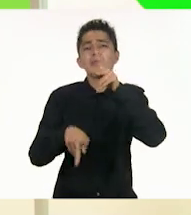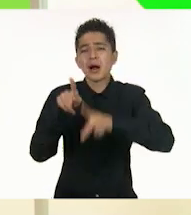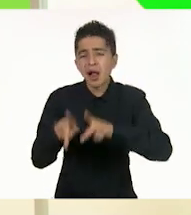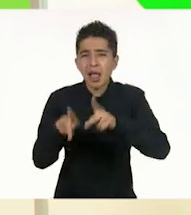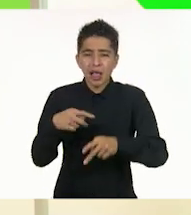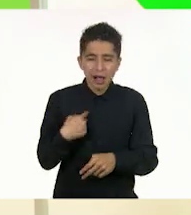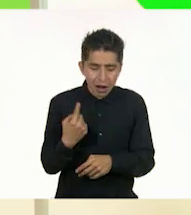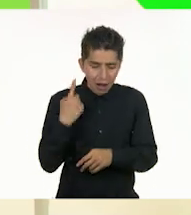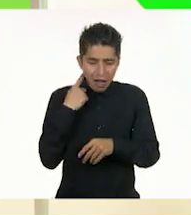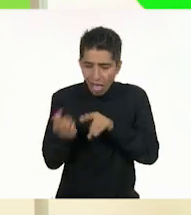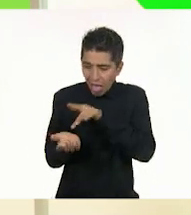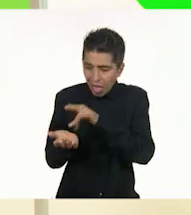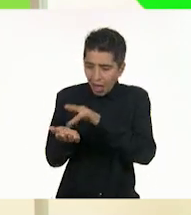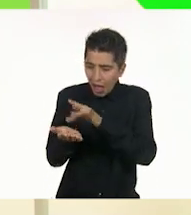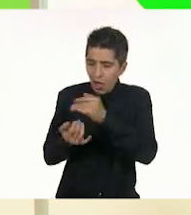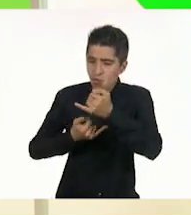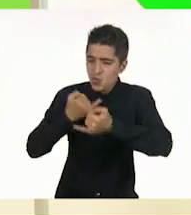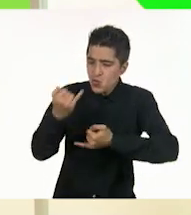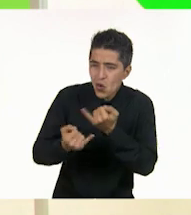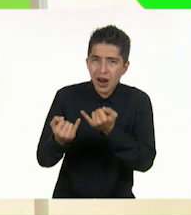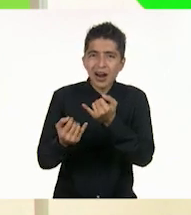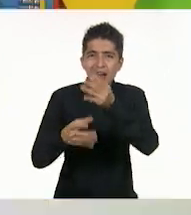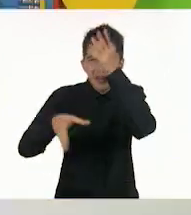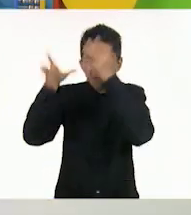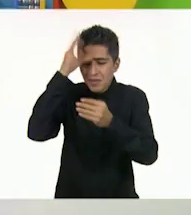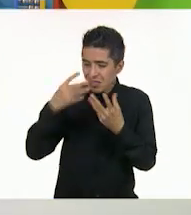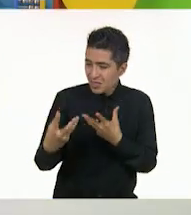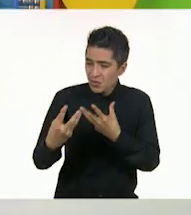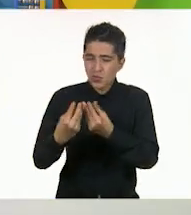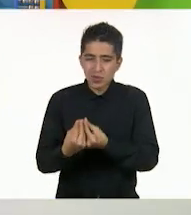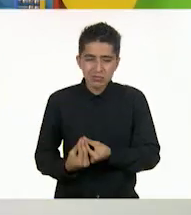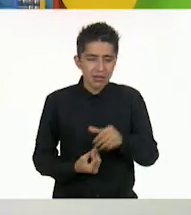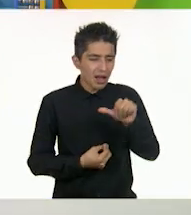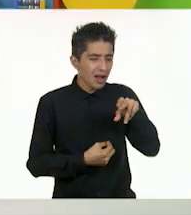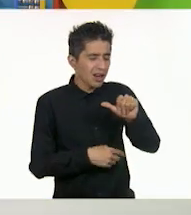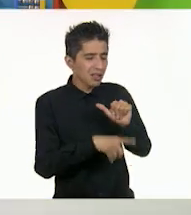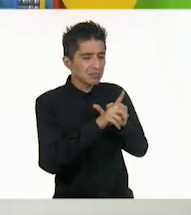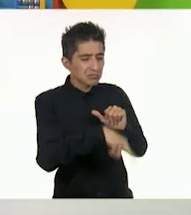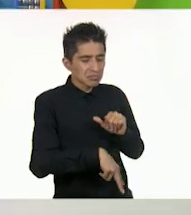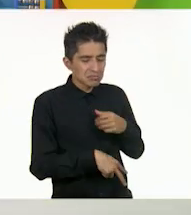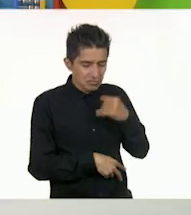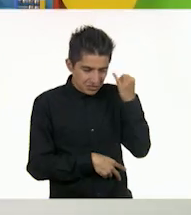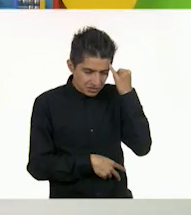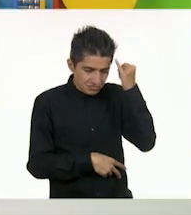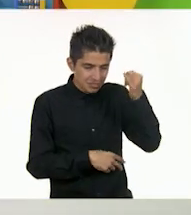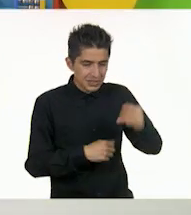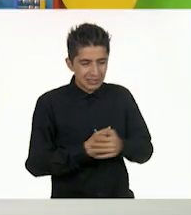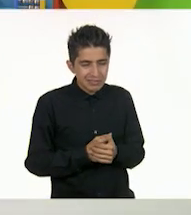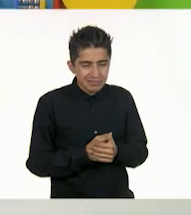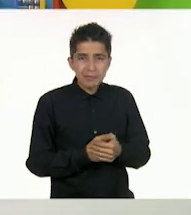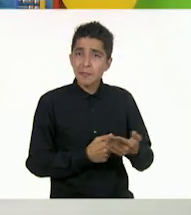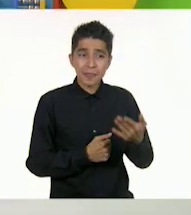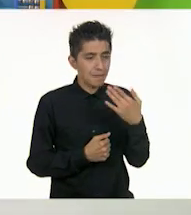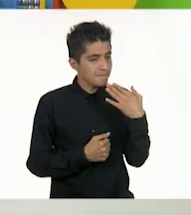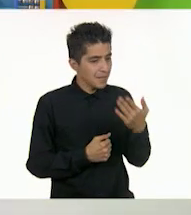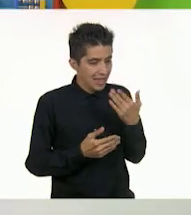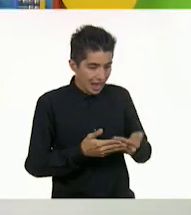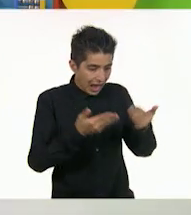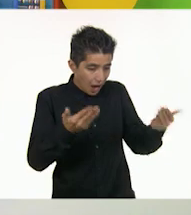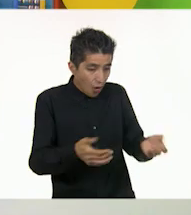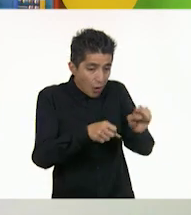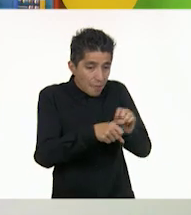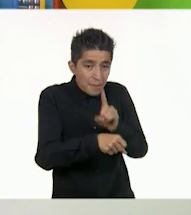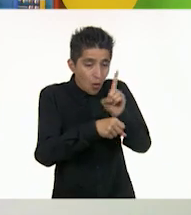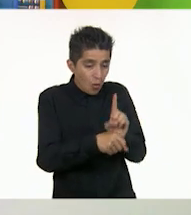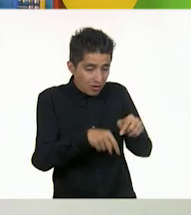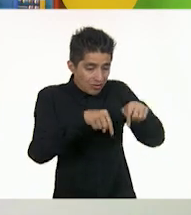escuchar, jugar y aprender juntos. Ay, Ana, ya me imagino. Pero qué bueno que tienes esta oportunidad